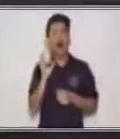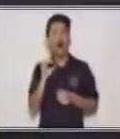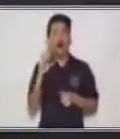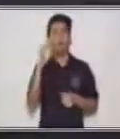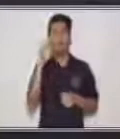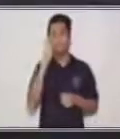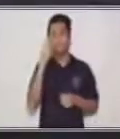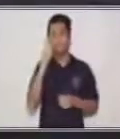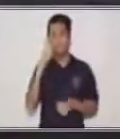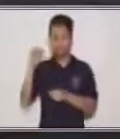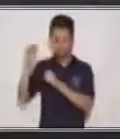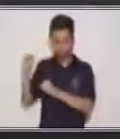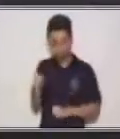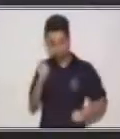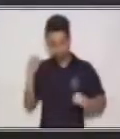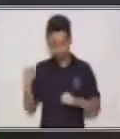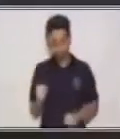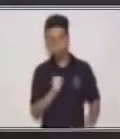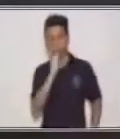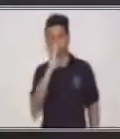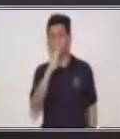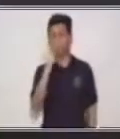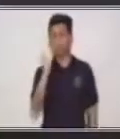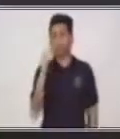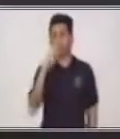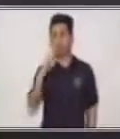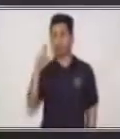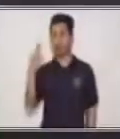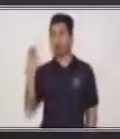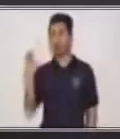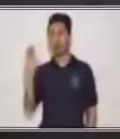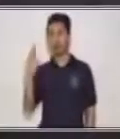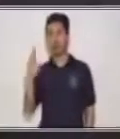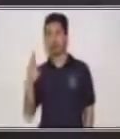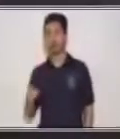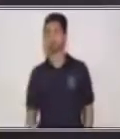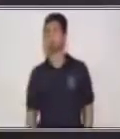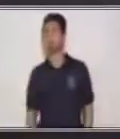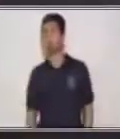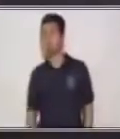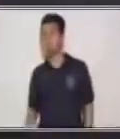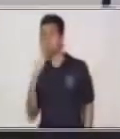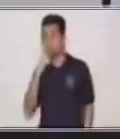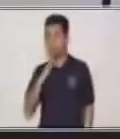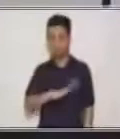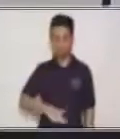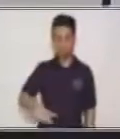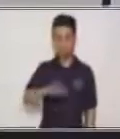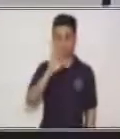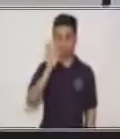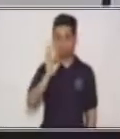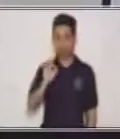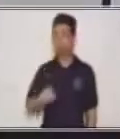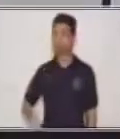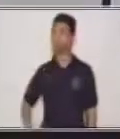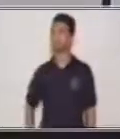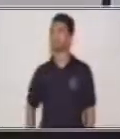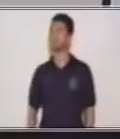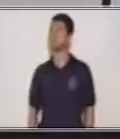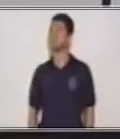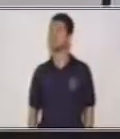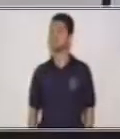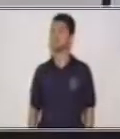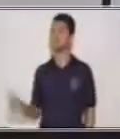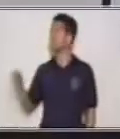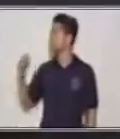papá está barriendo. ¿Te das cuenta? Él está ayudando a que el piso y que todo quede muy bien. Ahora, ¿qué